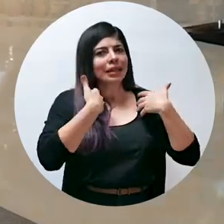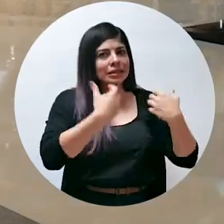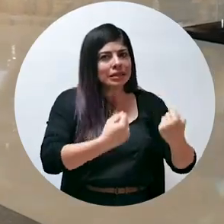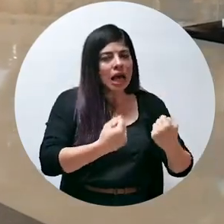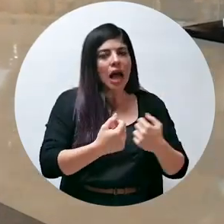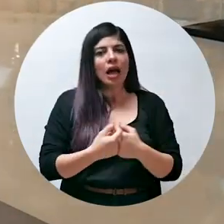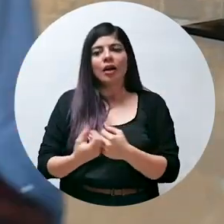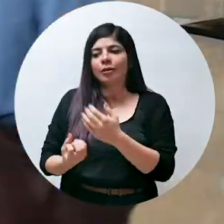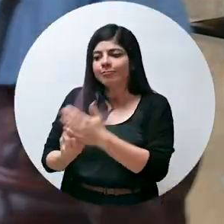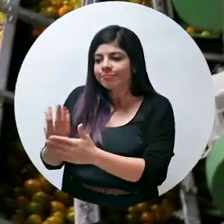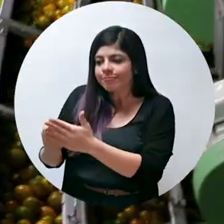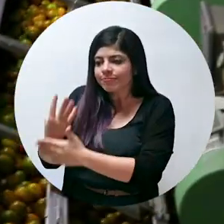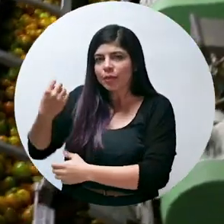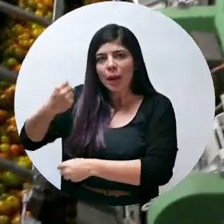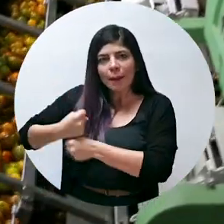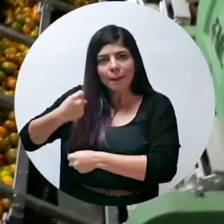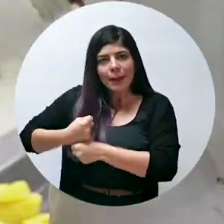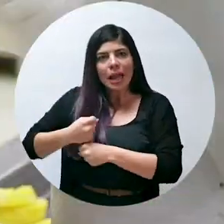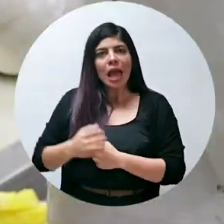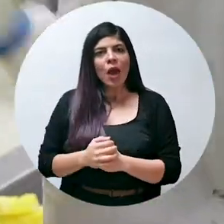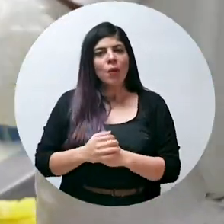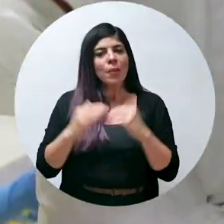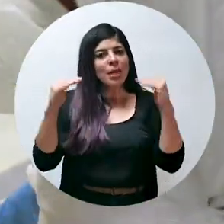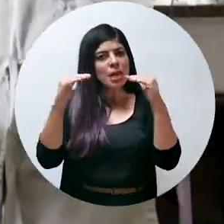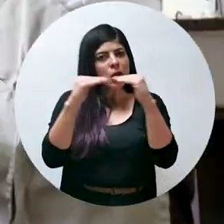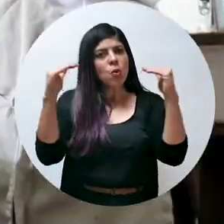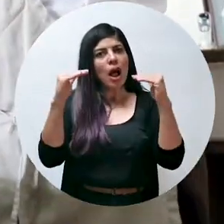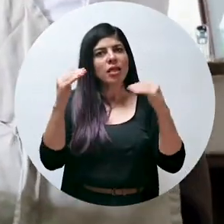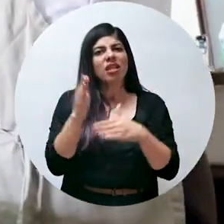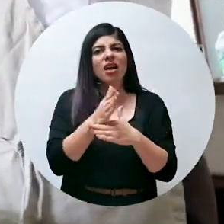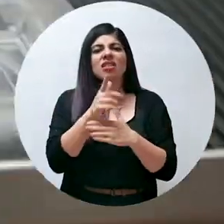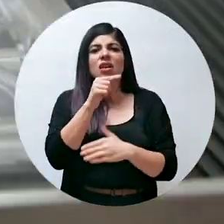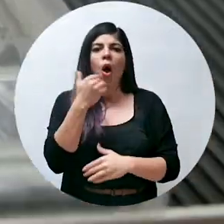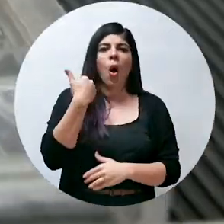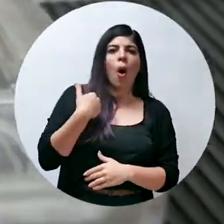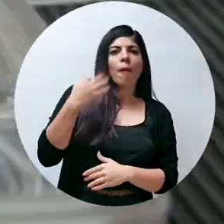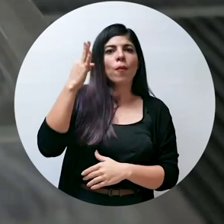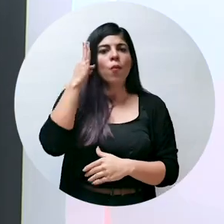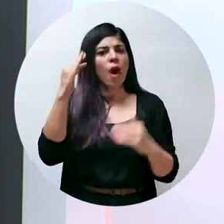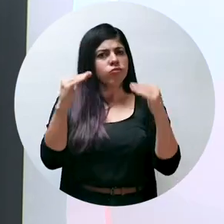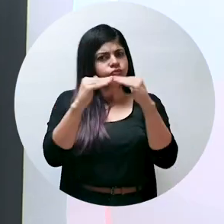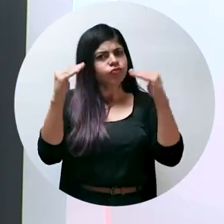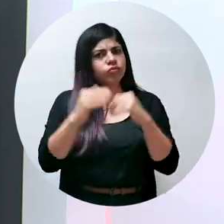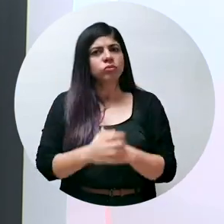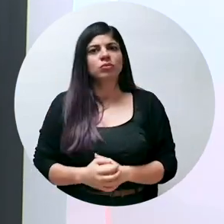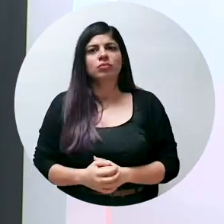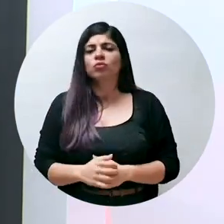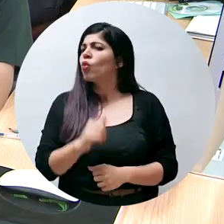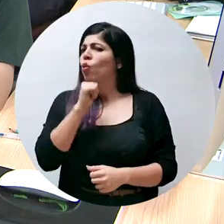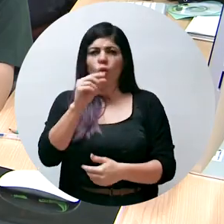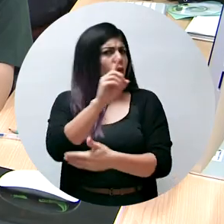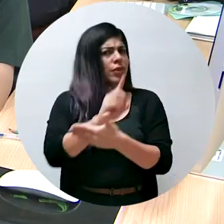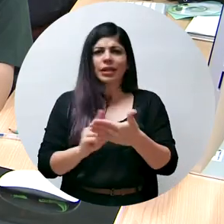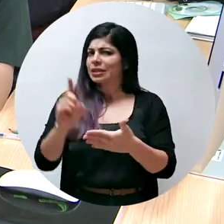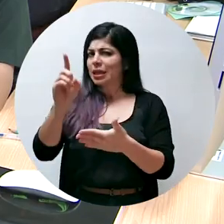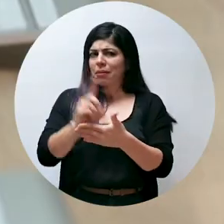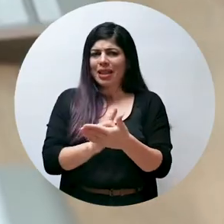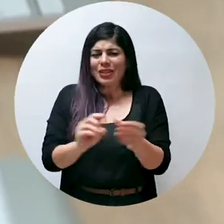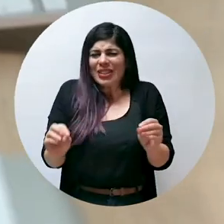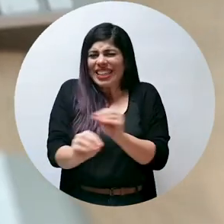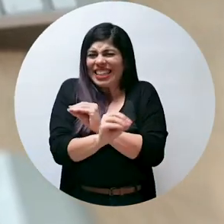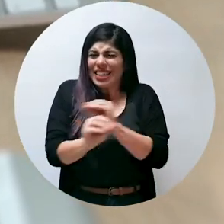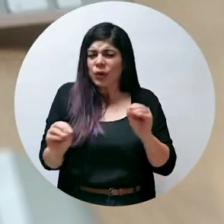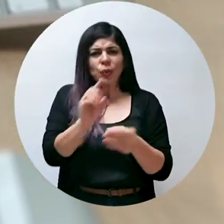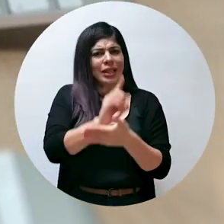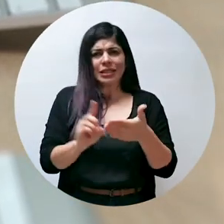la generación de empleo, la igualdad entre hombres y mujeres, la no discriminación de ningún